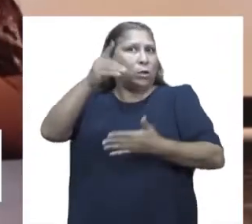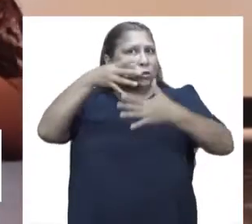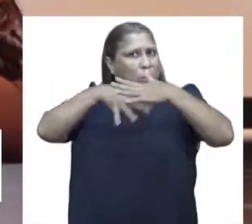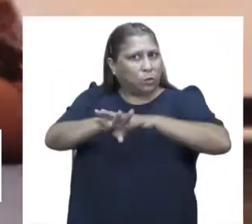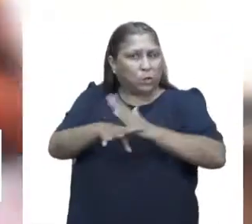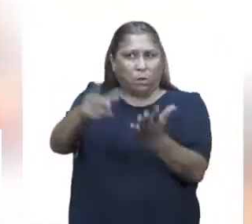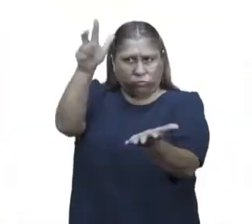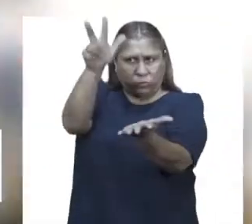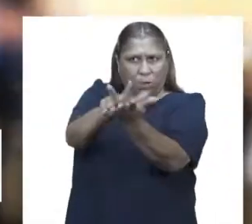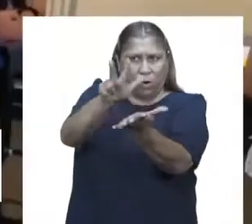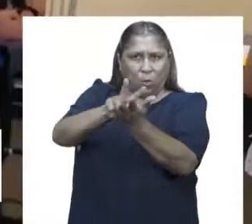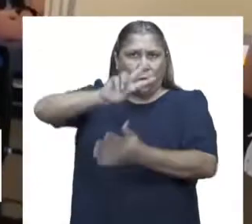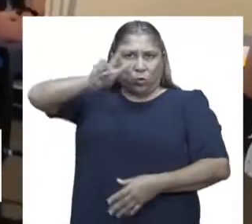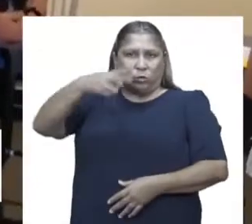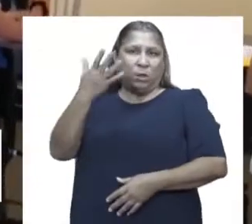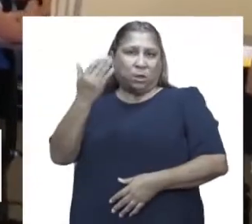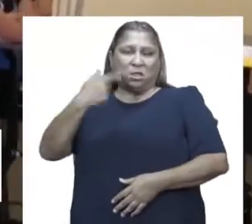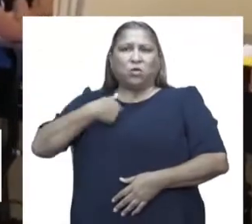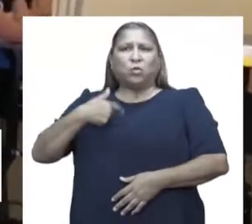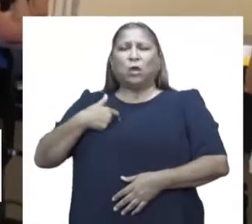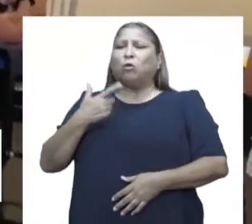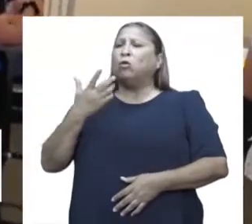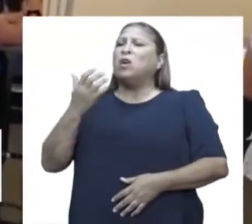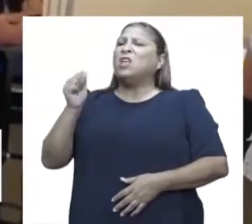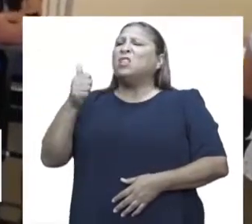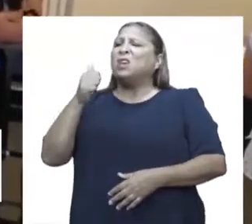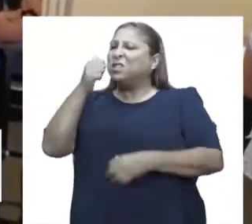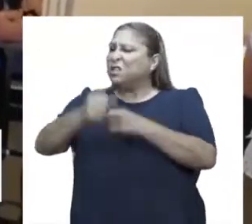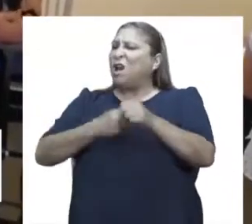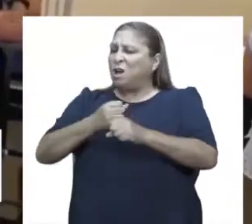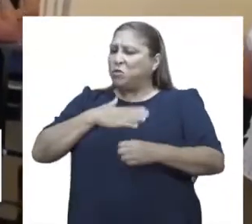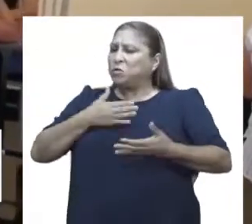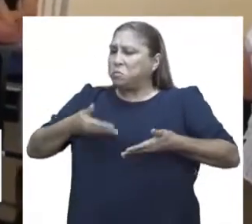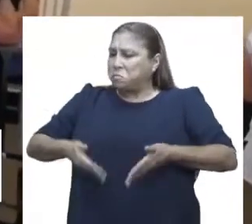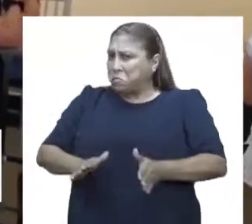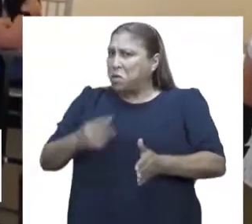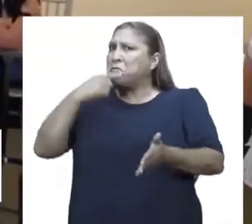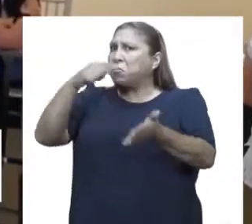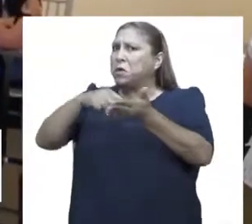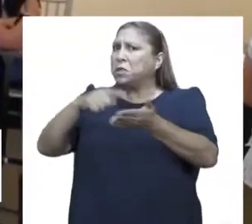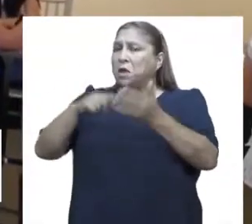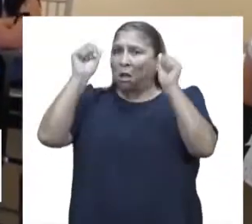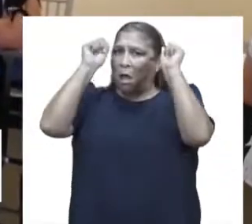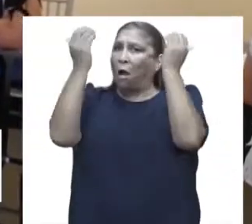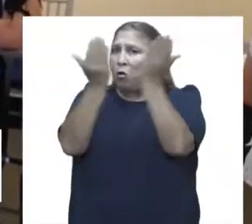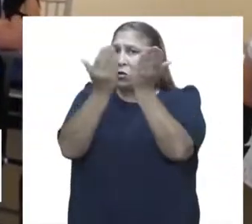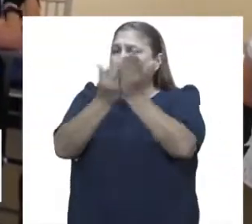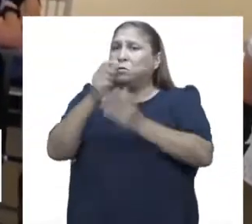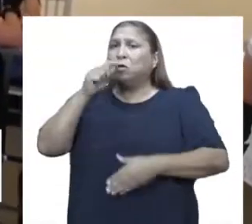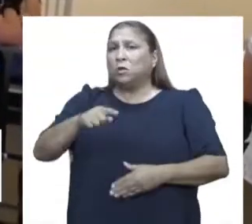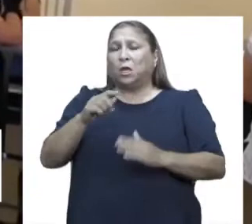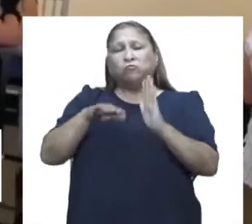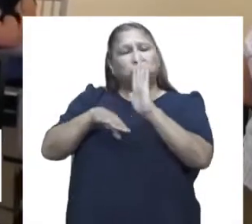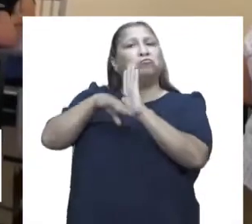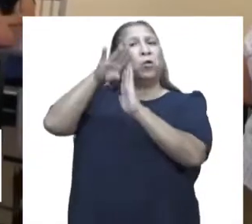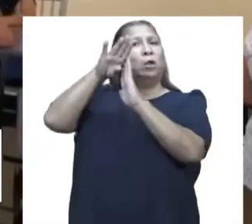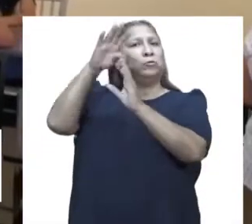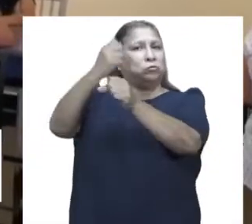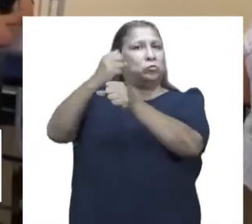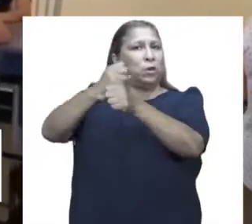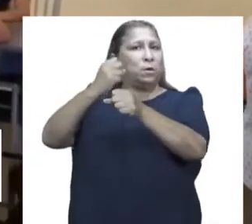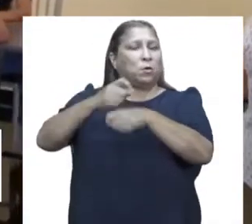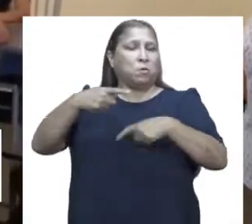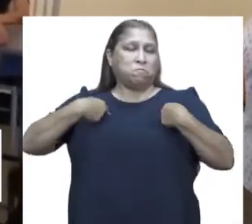aprobó en el 2013. Tengo un niño de 10 años, Adriano, que tiene diagnóstico autismo leve de alto funcionamiento.